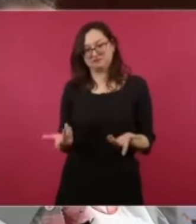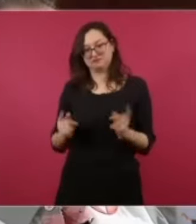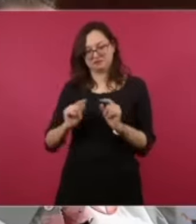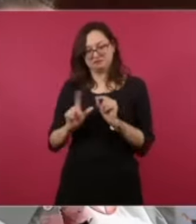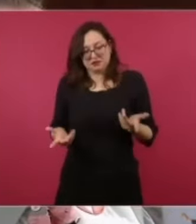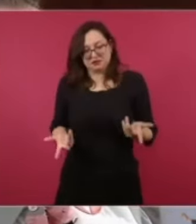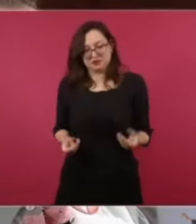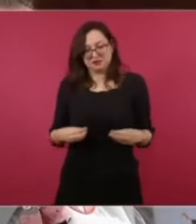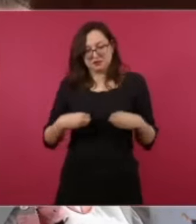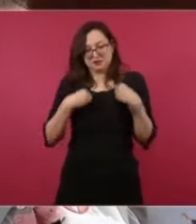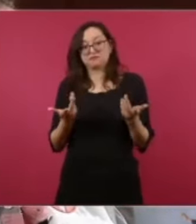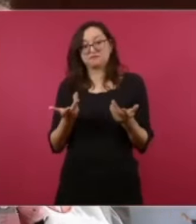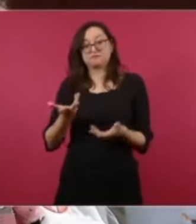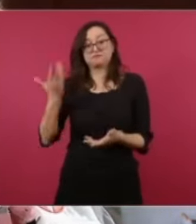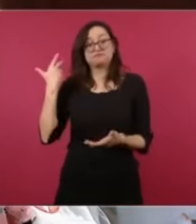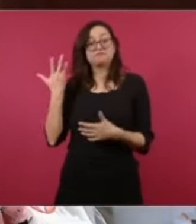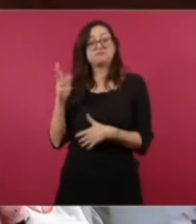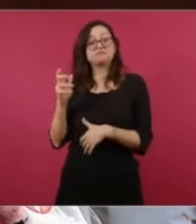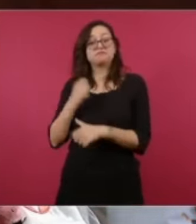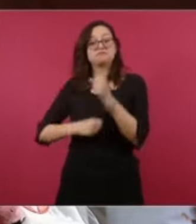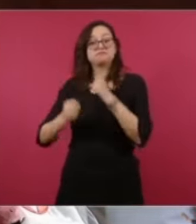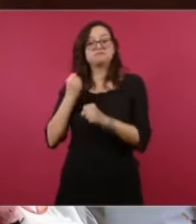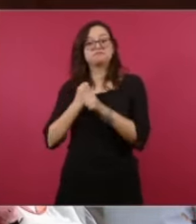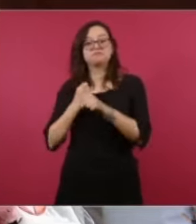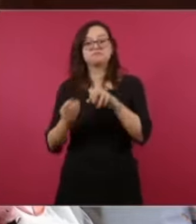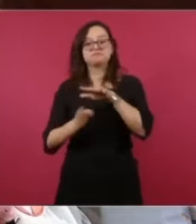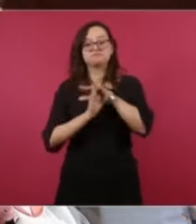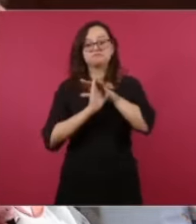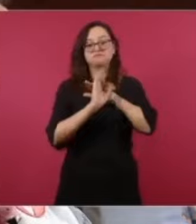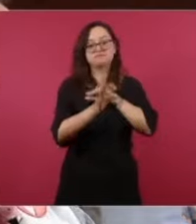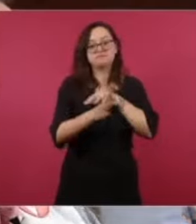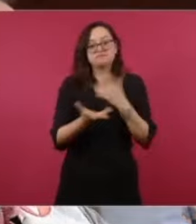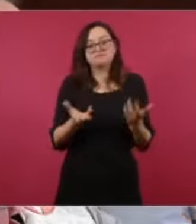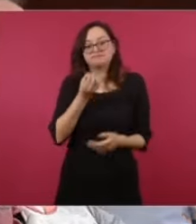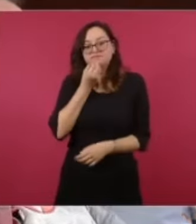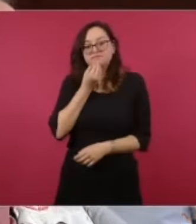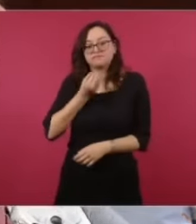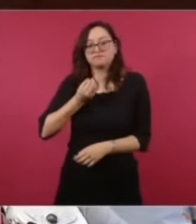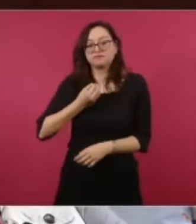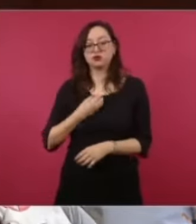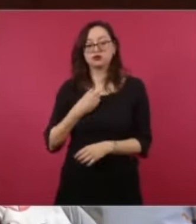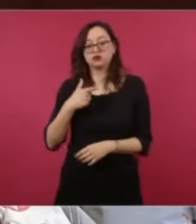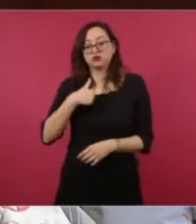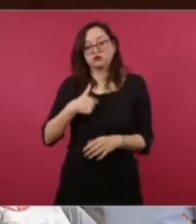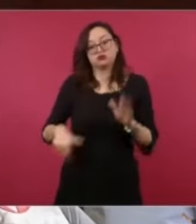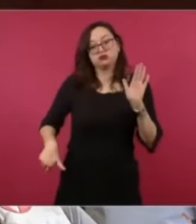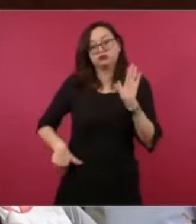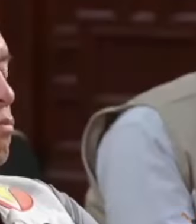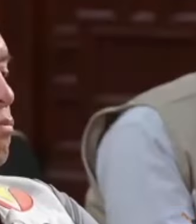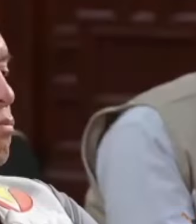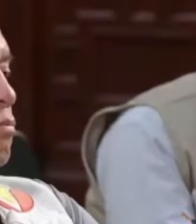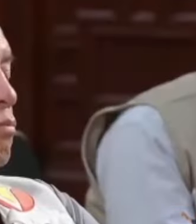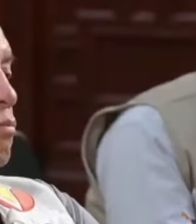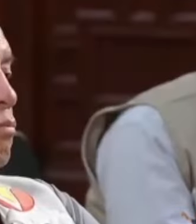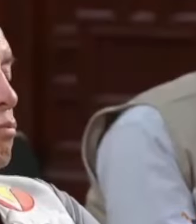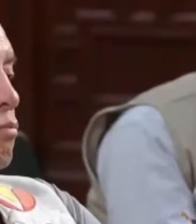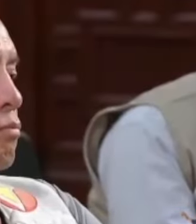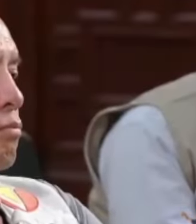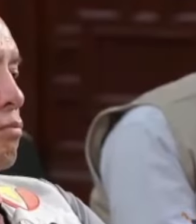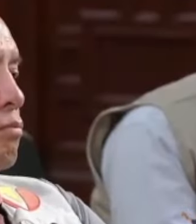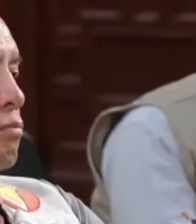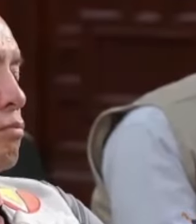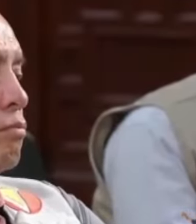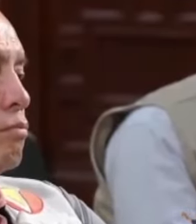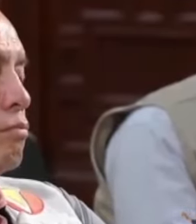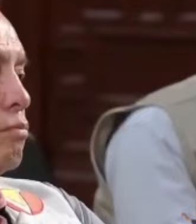decía. La verdad es que sí da tristeza. De pronto, muchas personas, digo yo, tratan de aprovecharse en Canadá, viendo que, pues, la